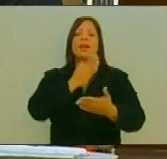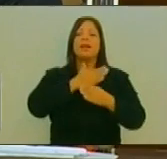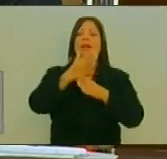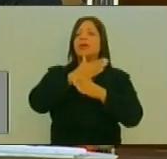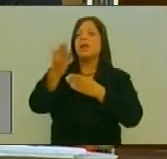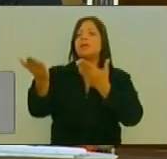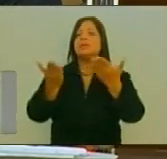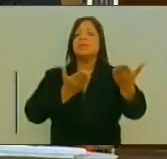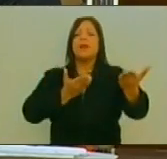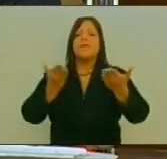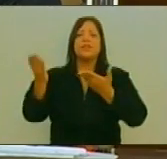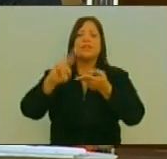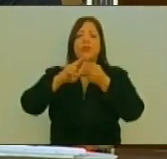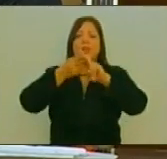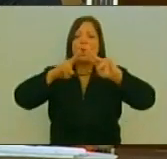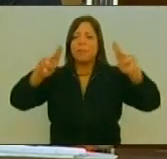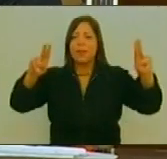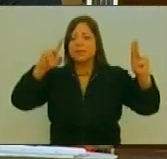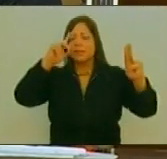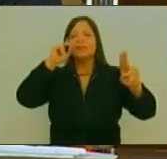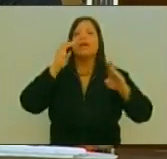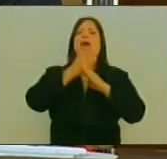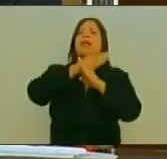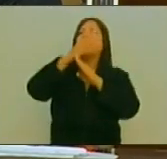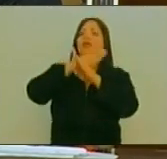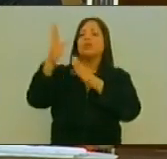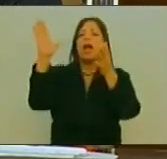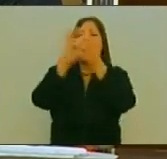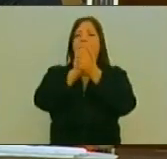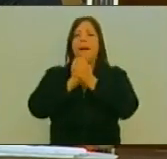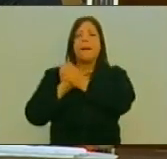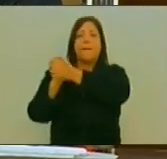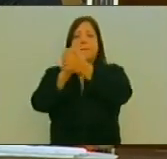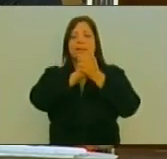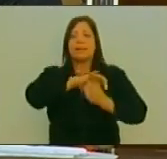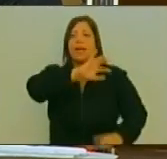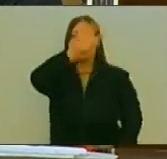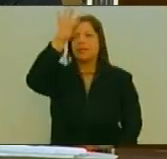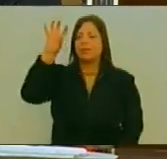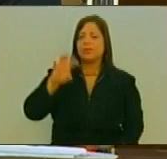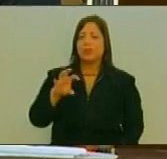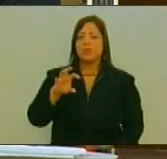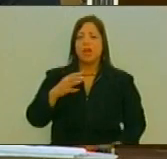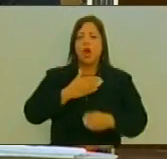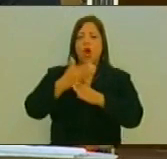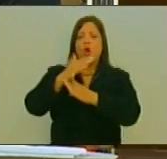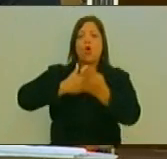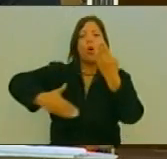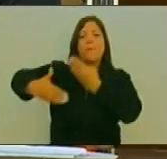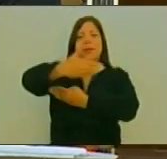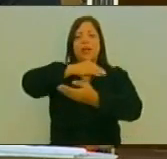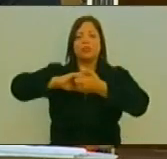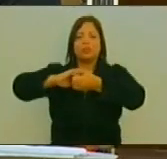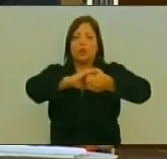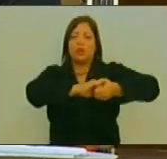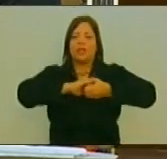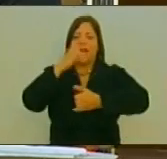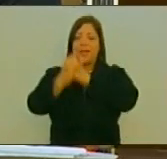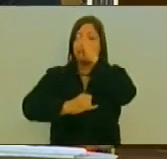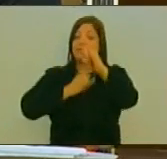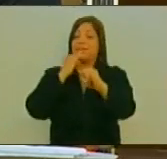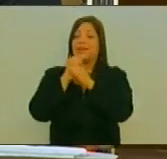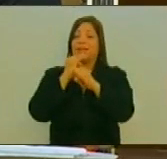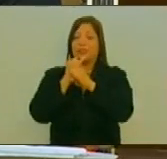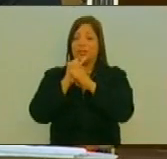Al servicio De la paz Las relaciones De amistad Entre las naciones Y la cooperación Y solidaridad Internacional